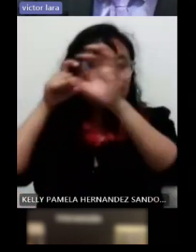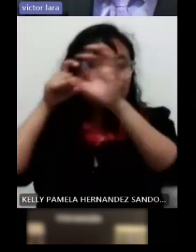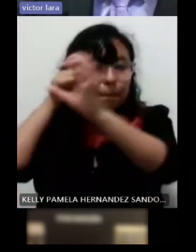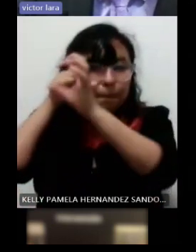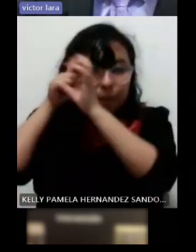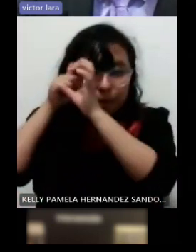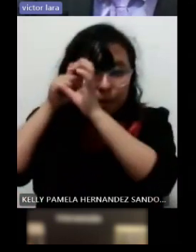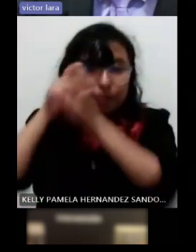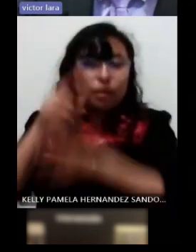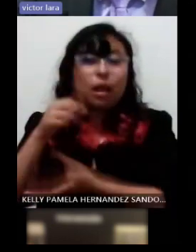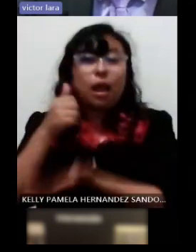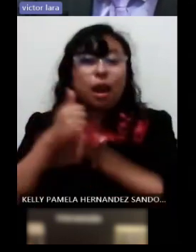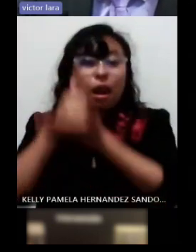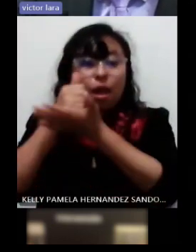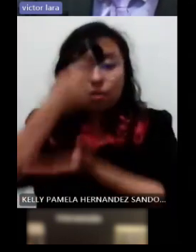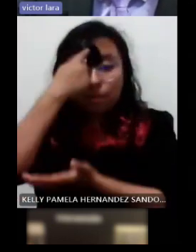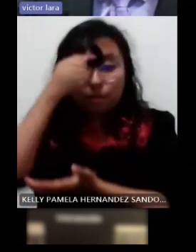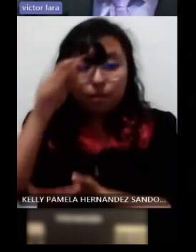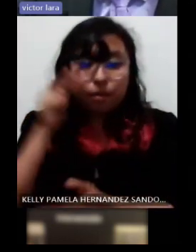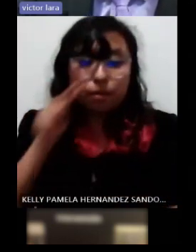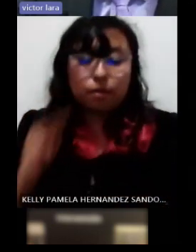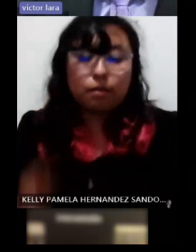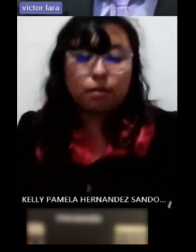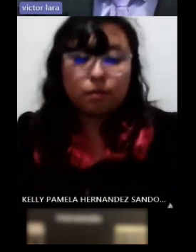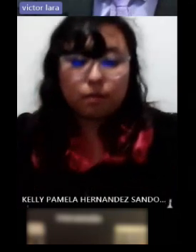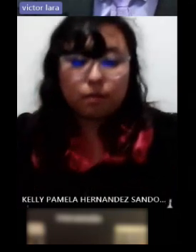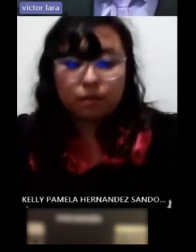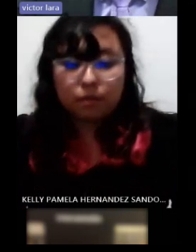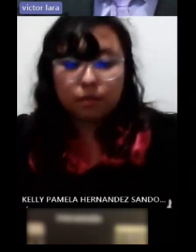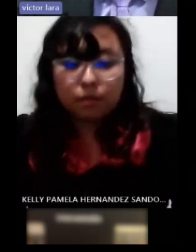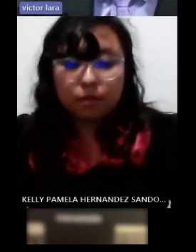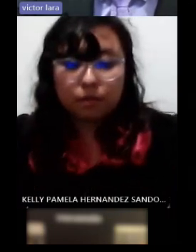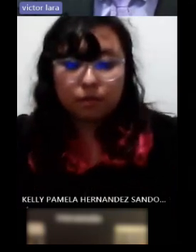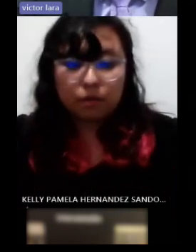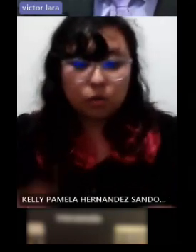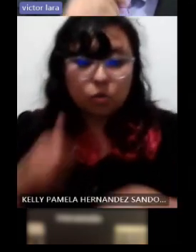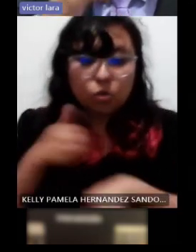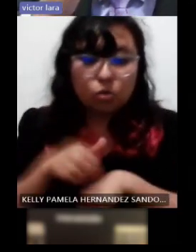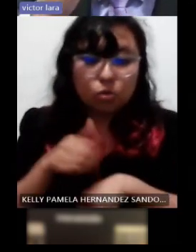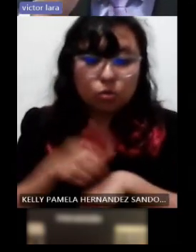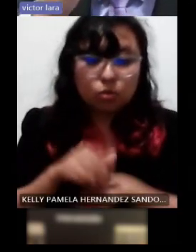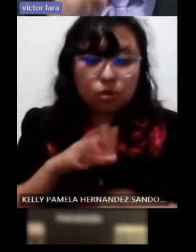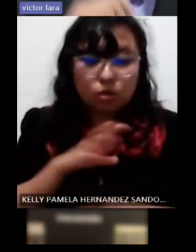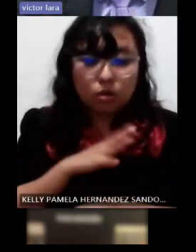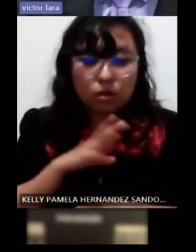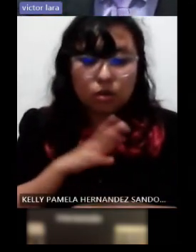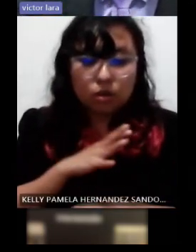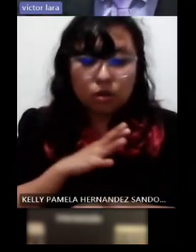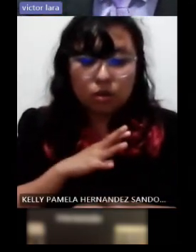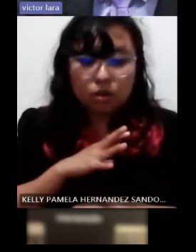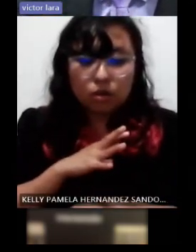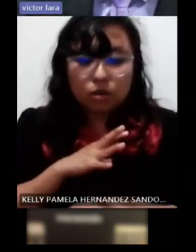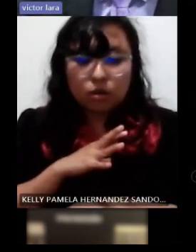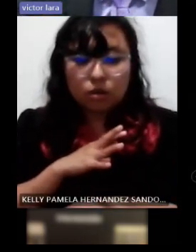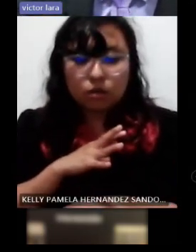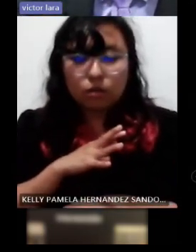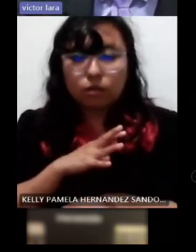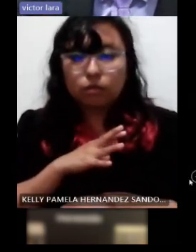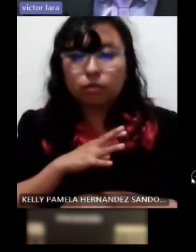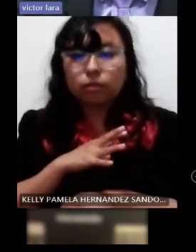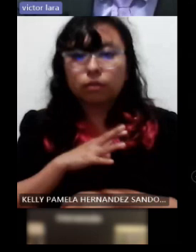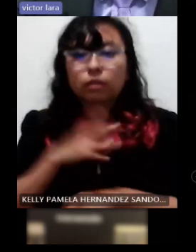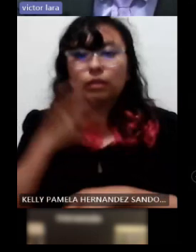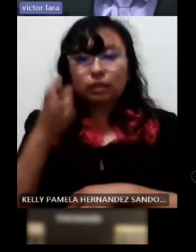paciente puede ver incluso números aproximados a 1.5 centímetros de espesor entonces